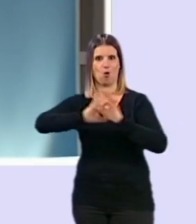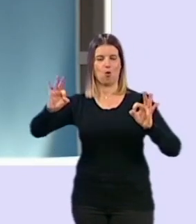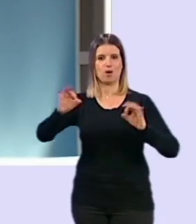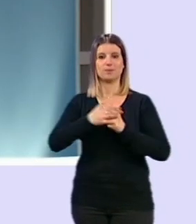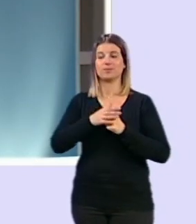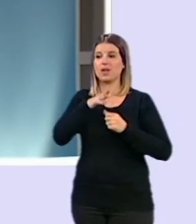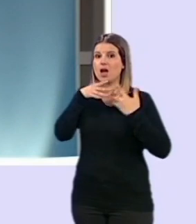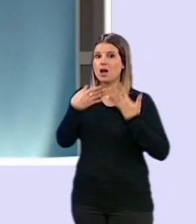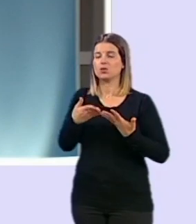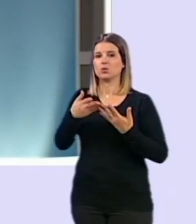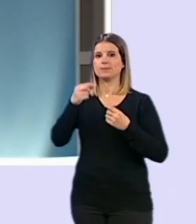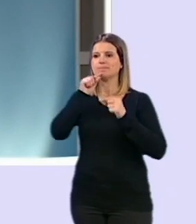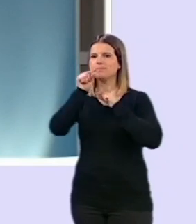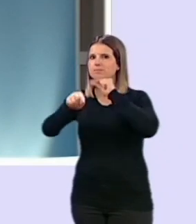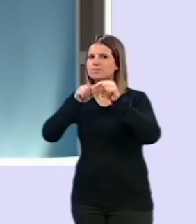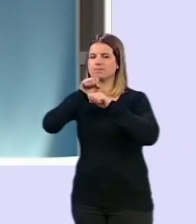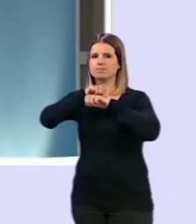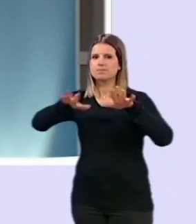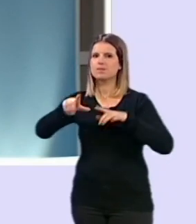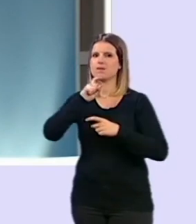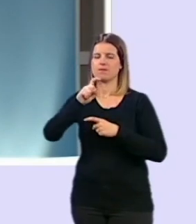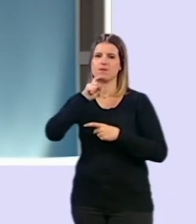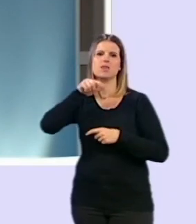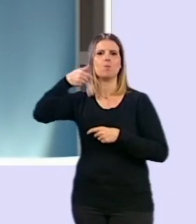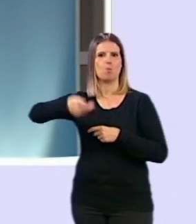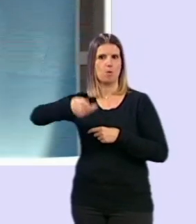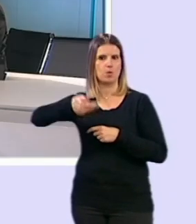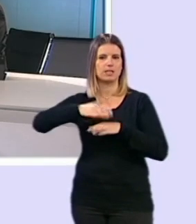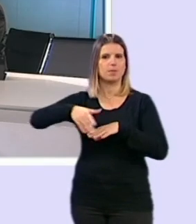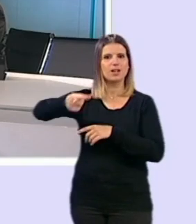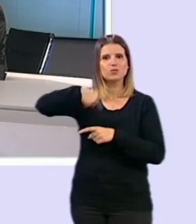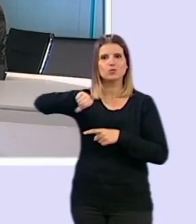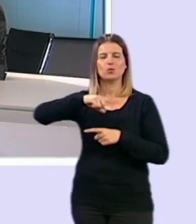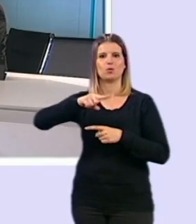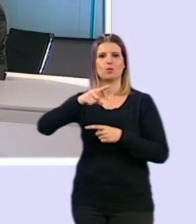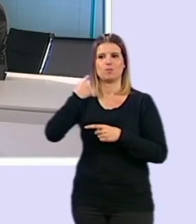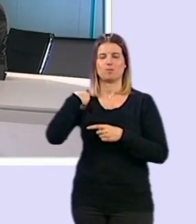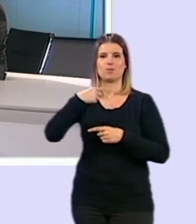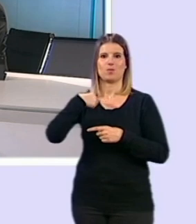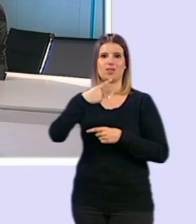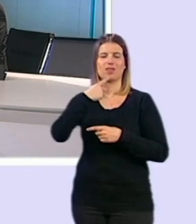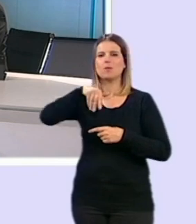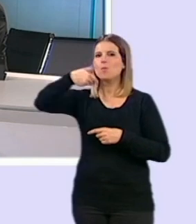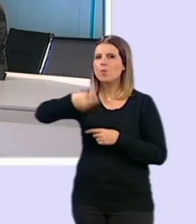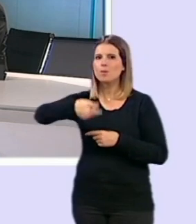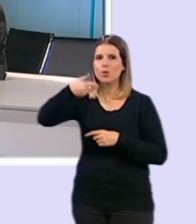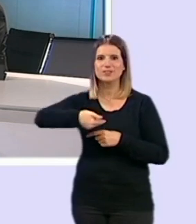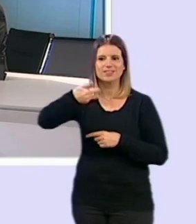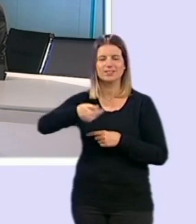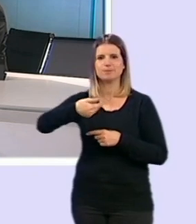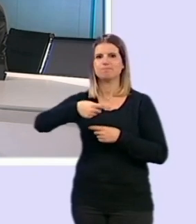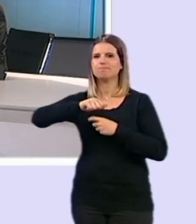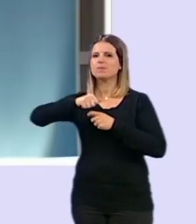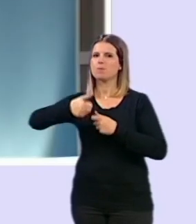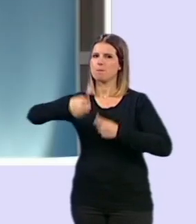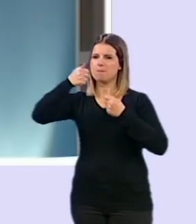de pandemia, de una situación tan complicada, tan difícil para todos, como nos decía, es importante potenciar